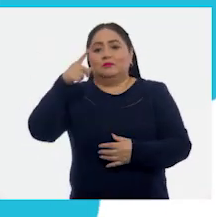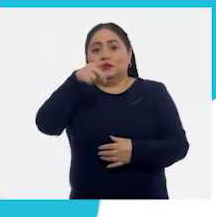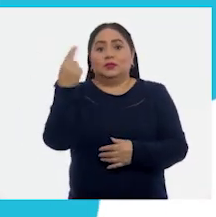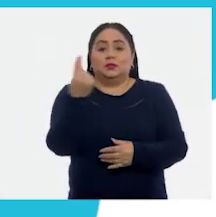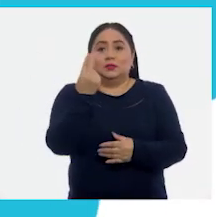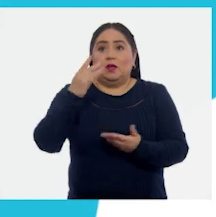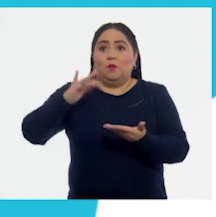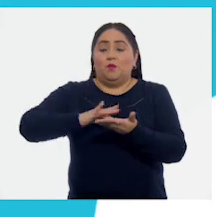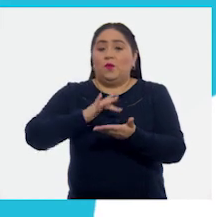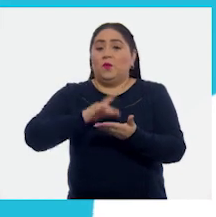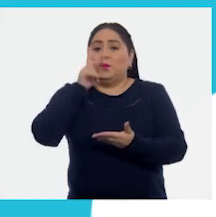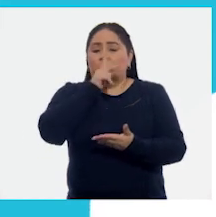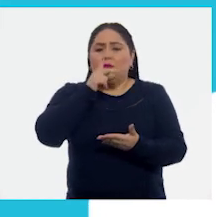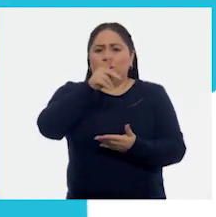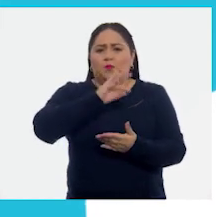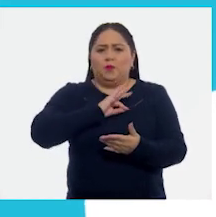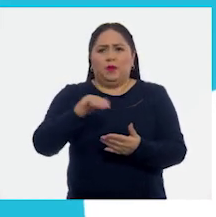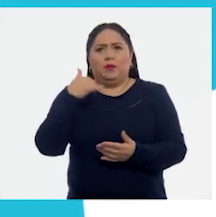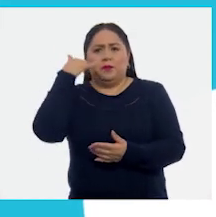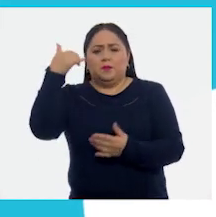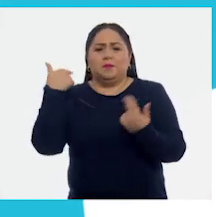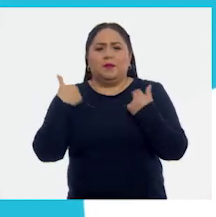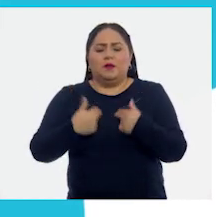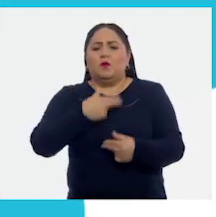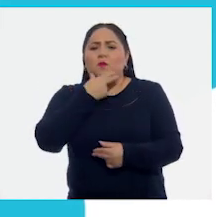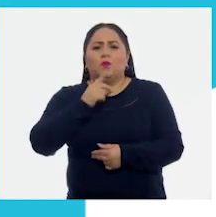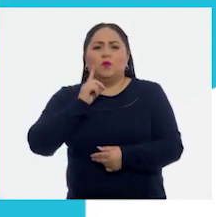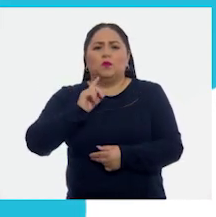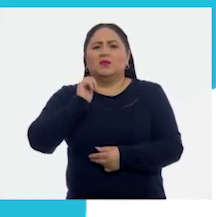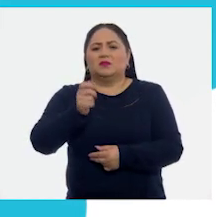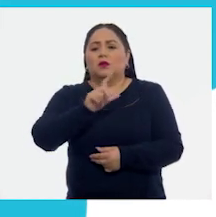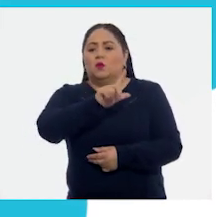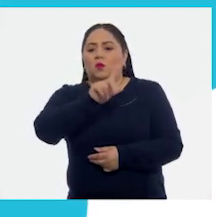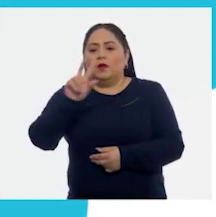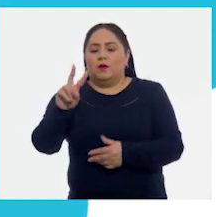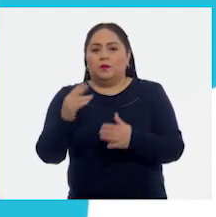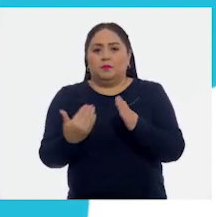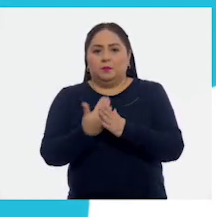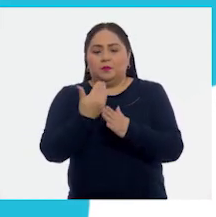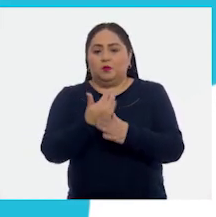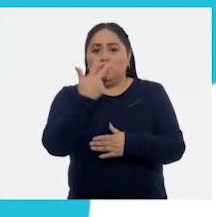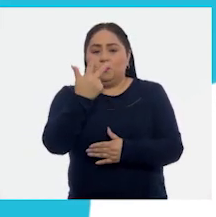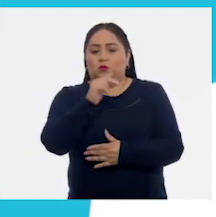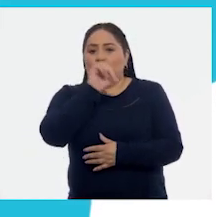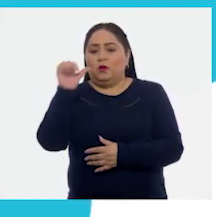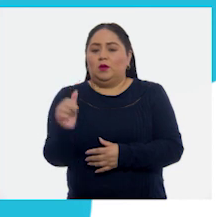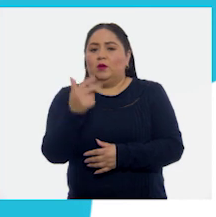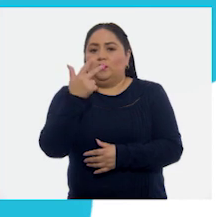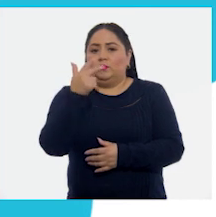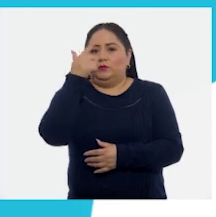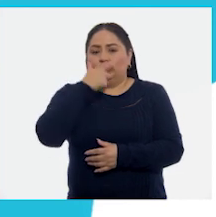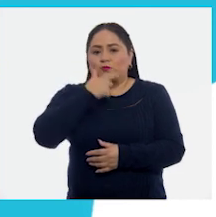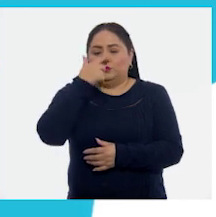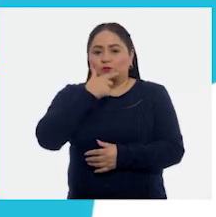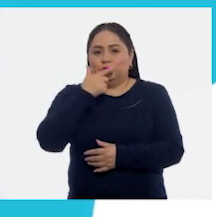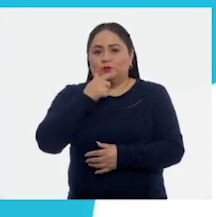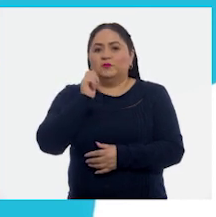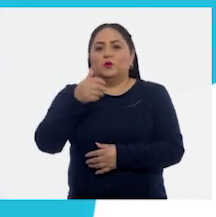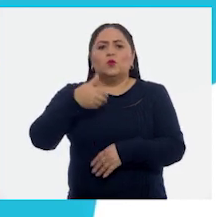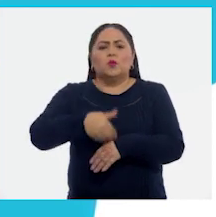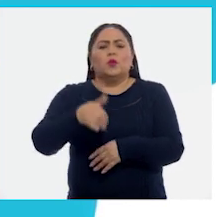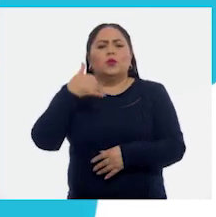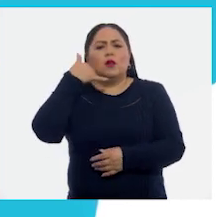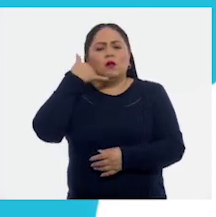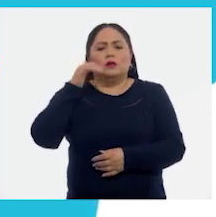solicitar apoyo pedagógico, comunícate con maestras y maestros de lunes a viernes de 8 a 20 horas al